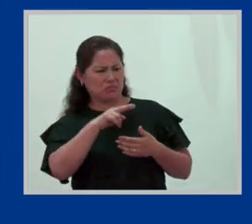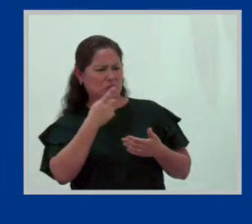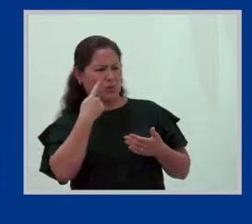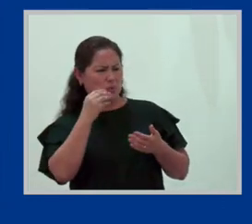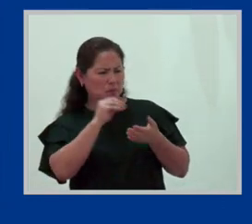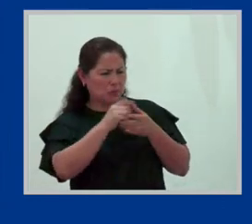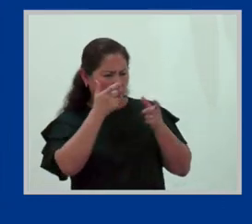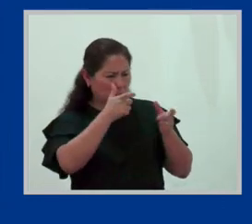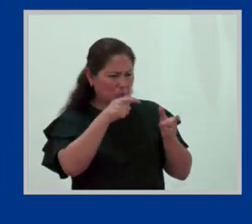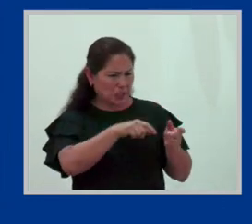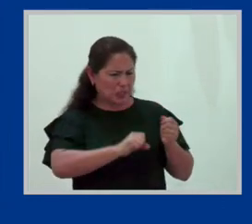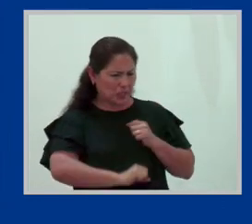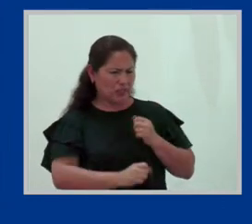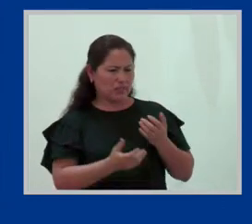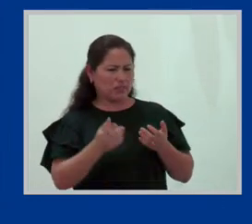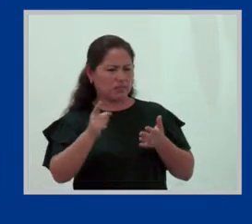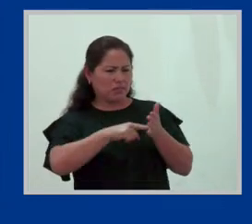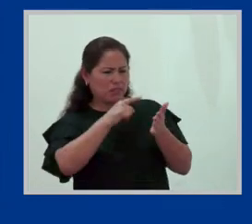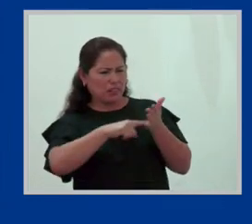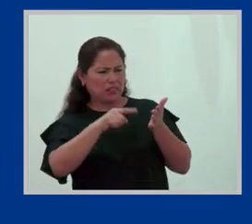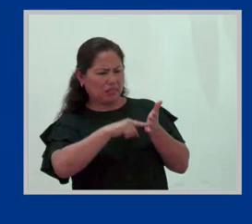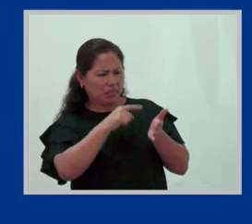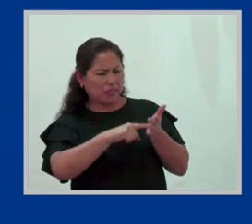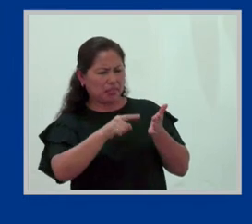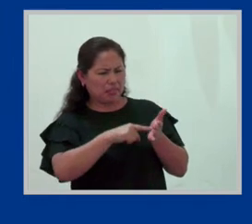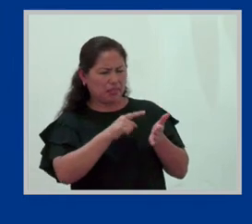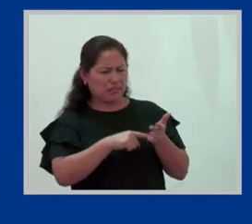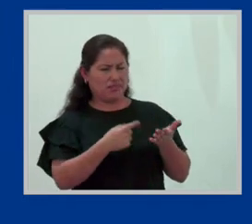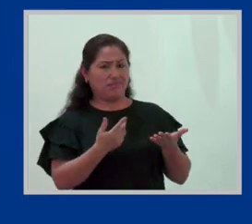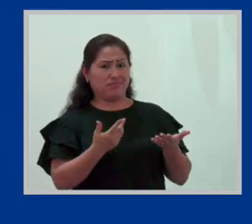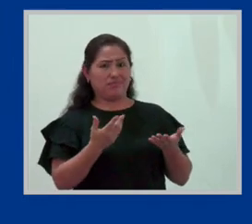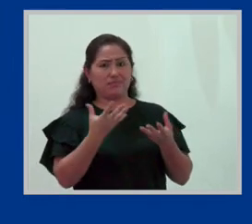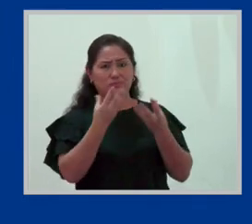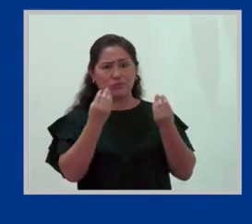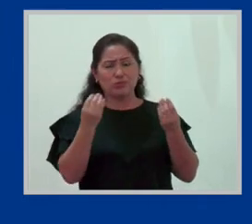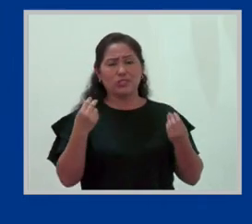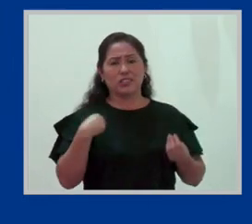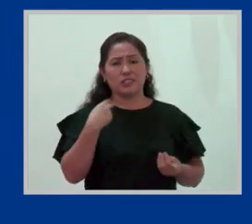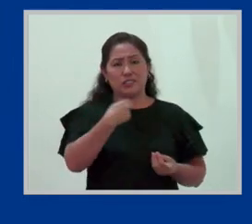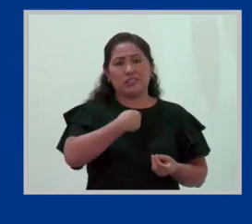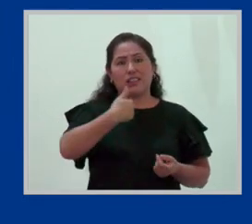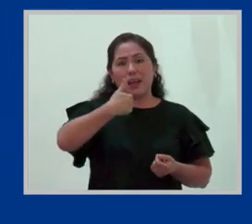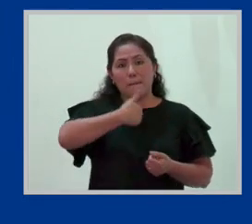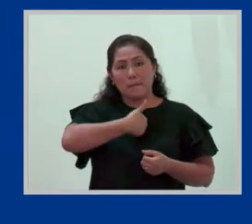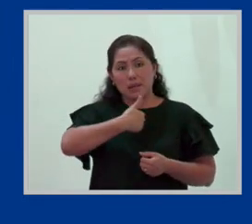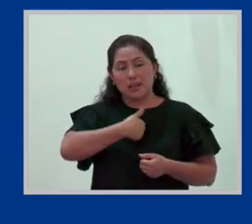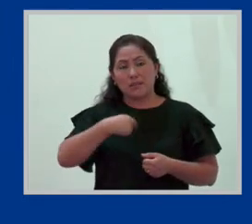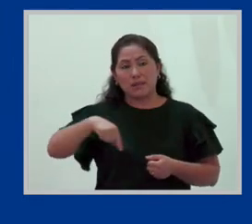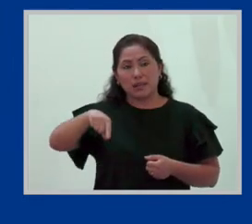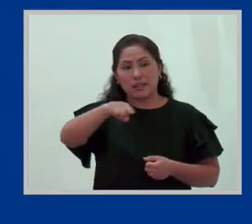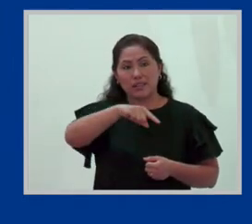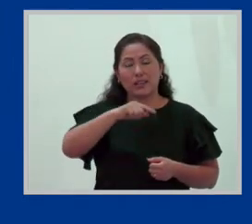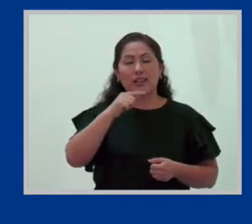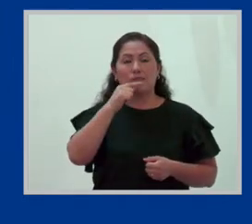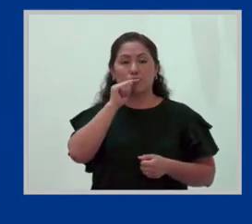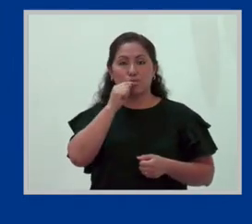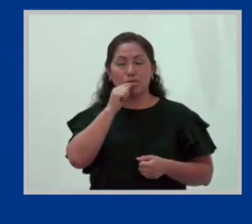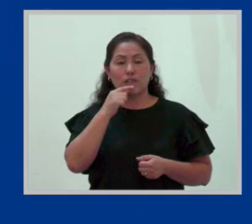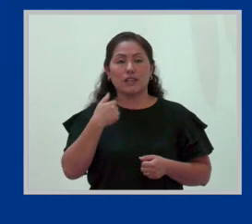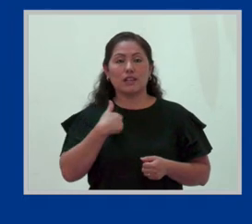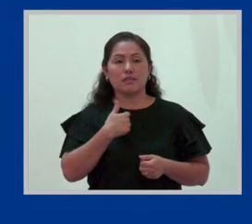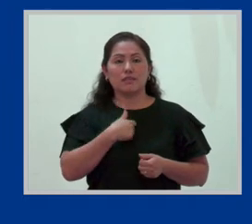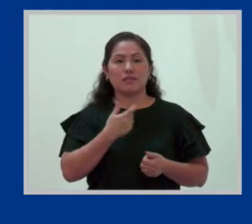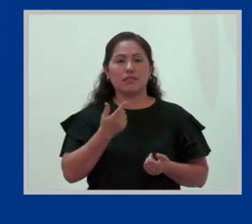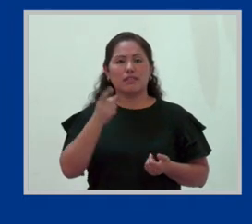propiamente. Entonces, increíble que muchas veces seamos nosotras mismas, entre nosotras, que no